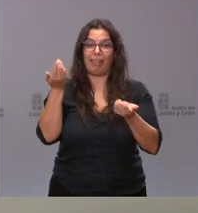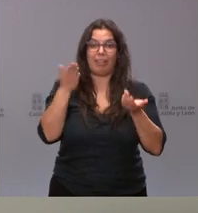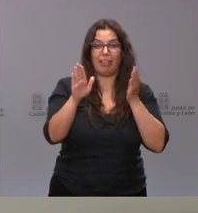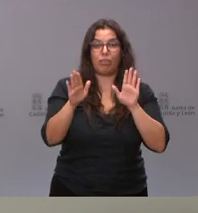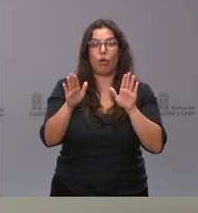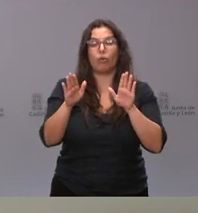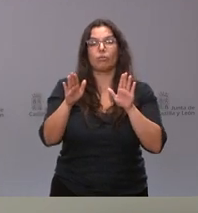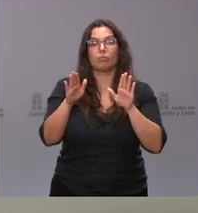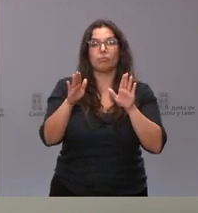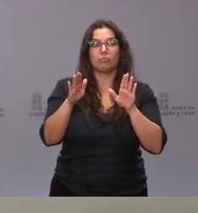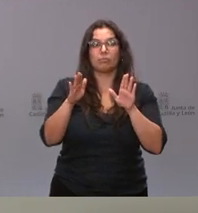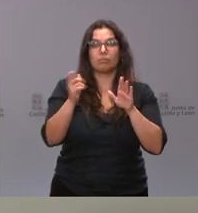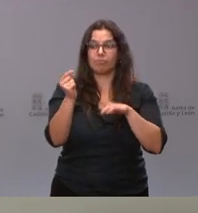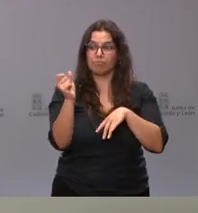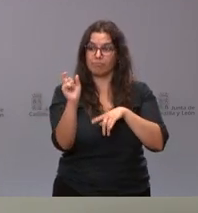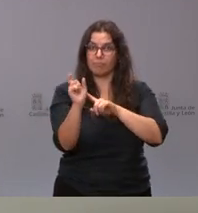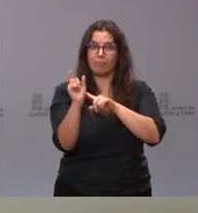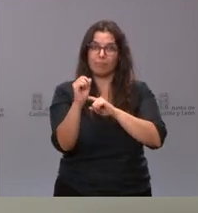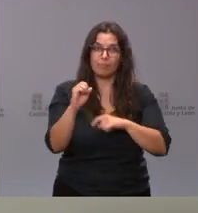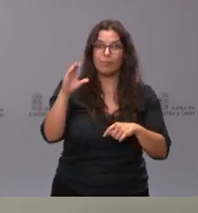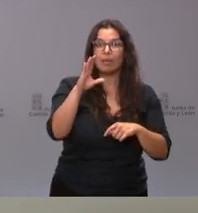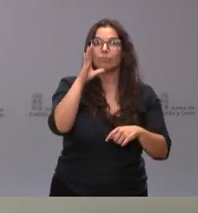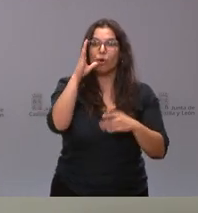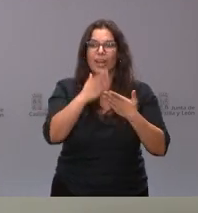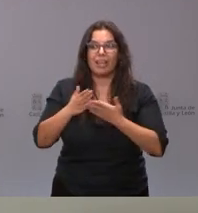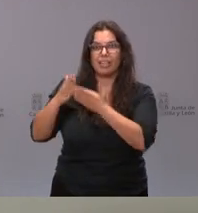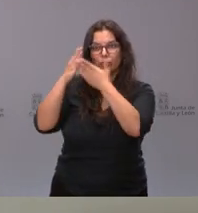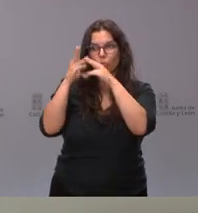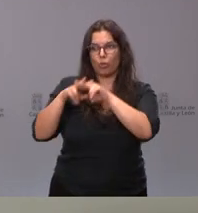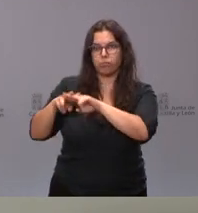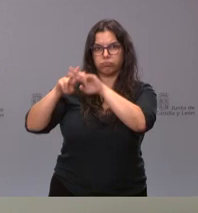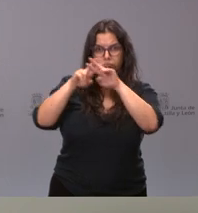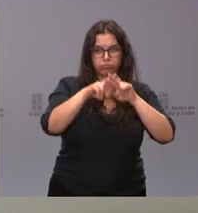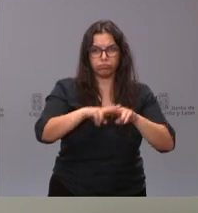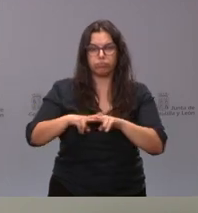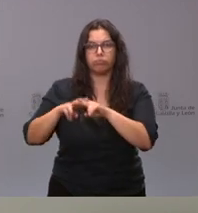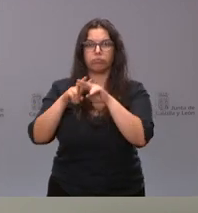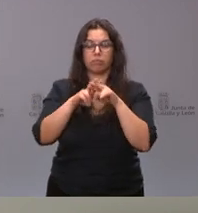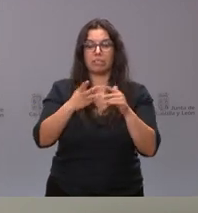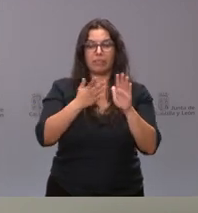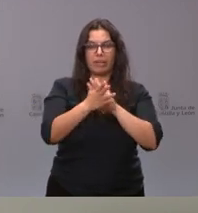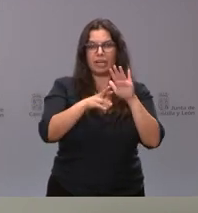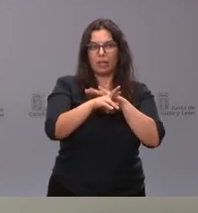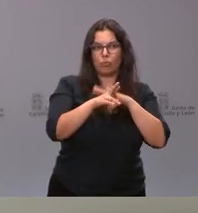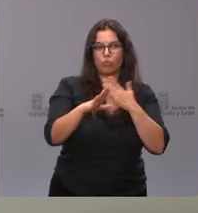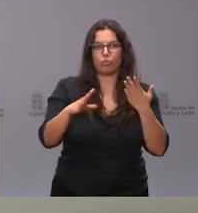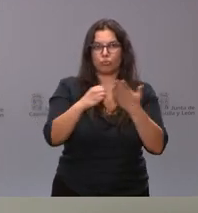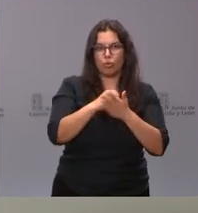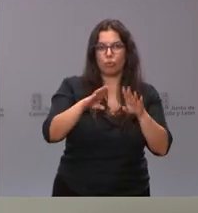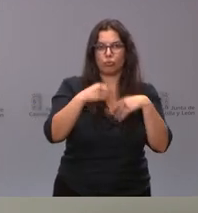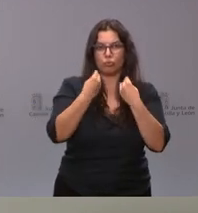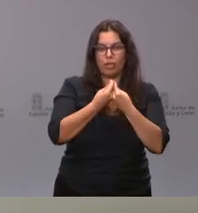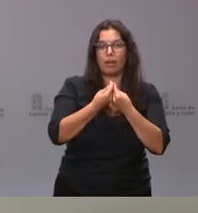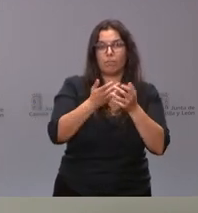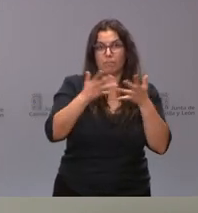como consecuencia de que el estudio realizado incluye no solamente el volumen global de los medios disponibles, que aumenta en los